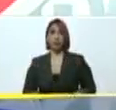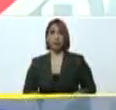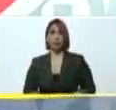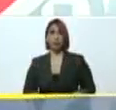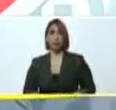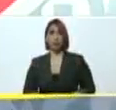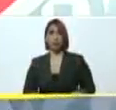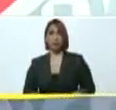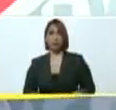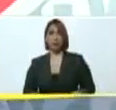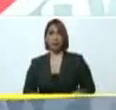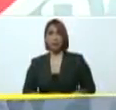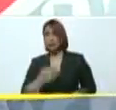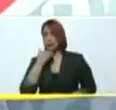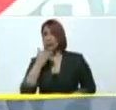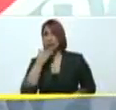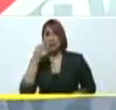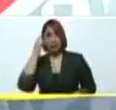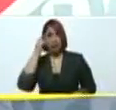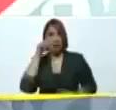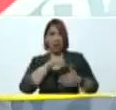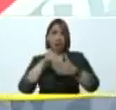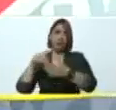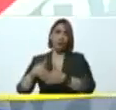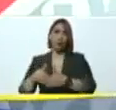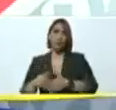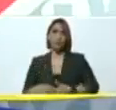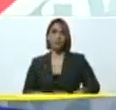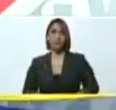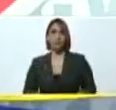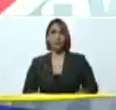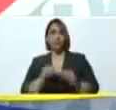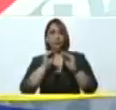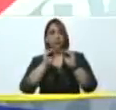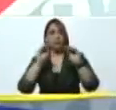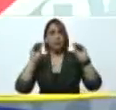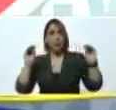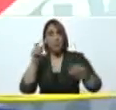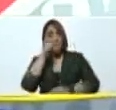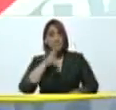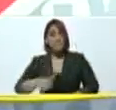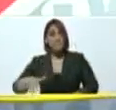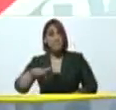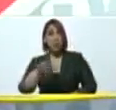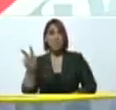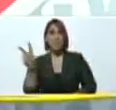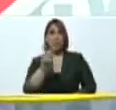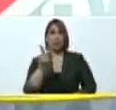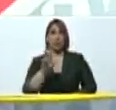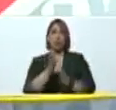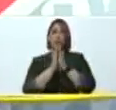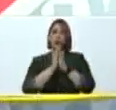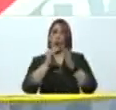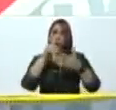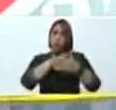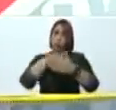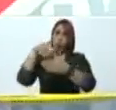Dentro de unos días tendremos elecciones. Yo llamo a todo el pueblo de venezolano a votar.